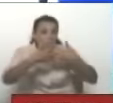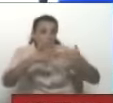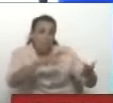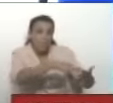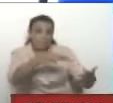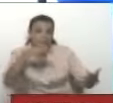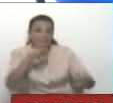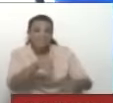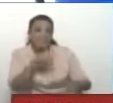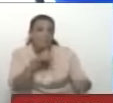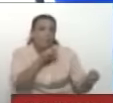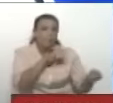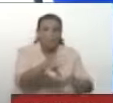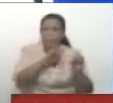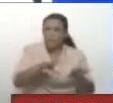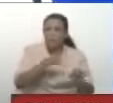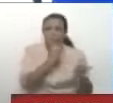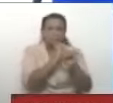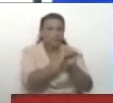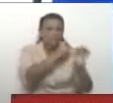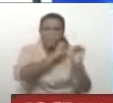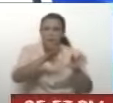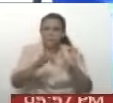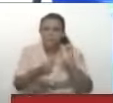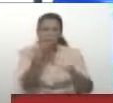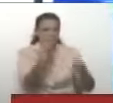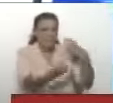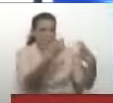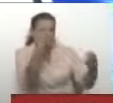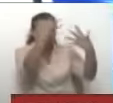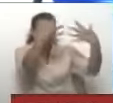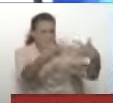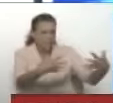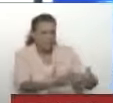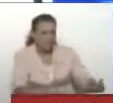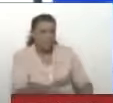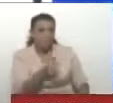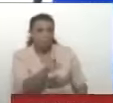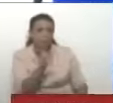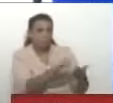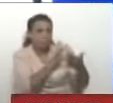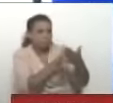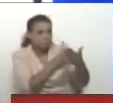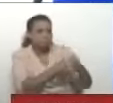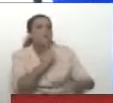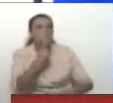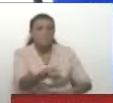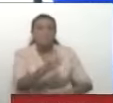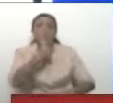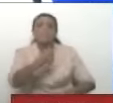Portales que llegan aquí. Vamos a ganar por las buenas o por las malas. La afirmación de Maduro.